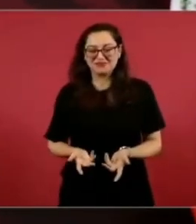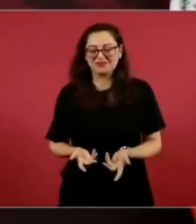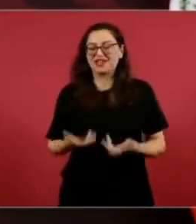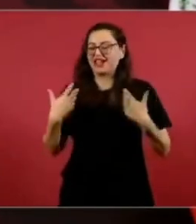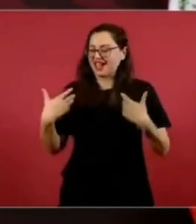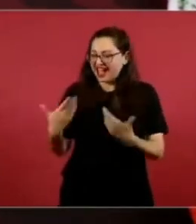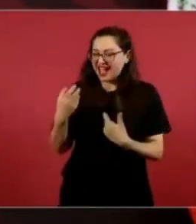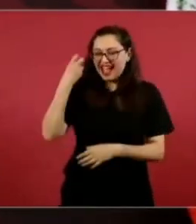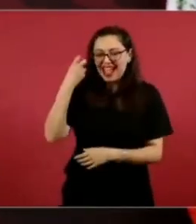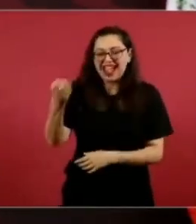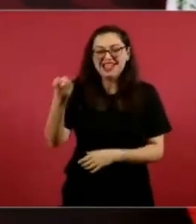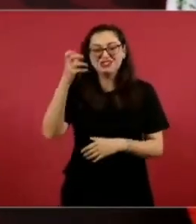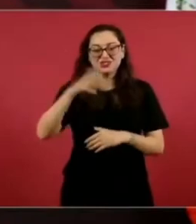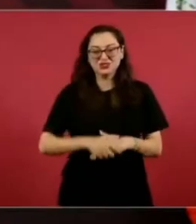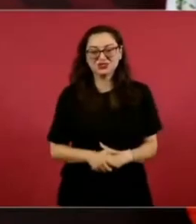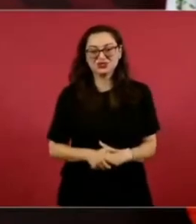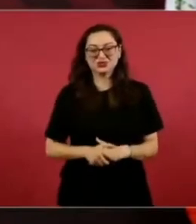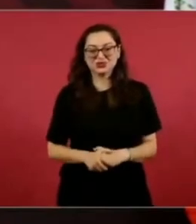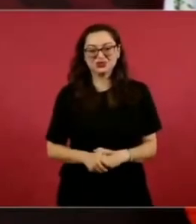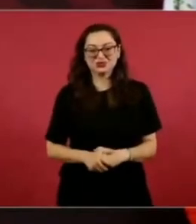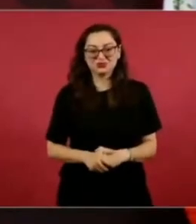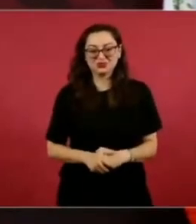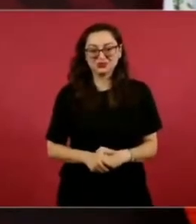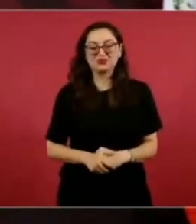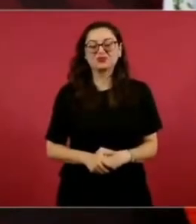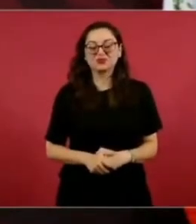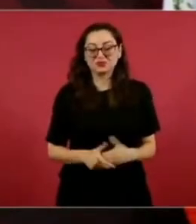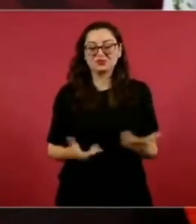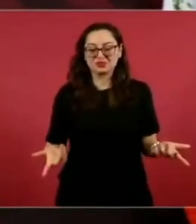endestruY,